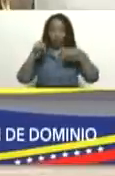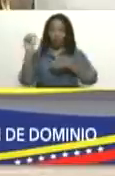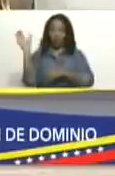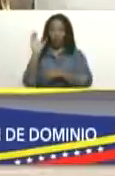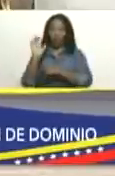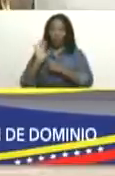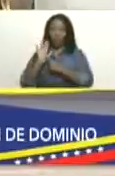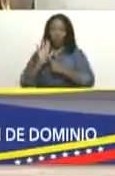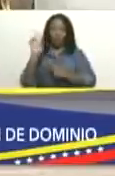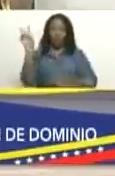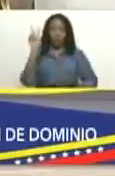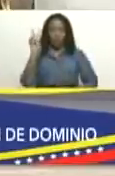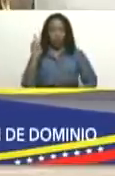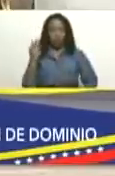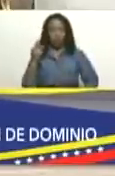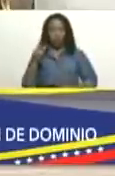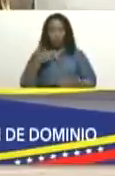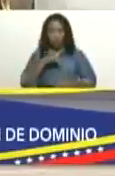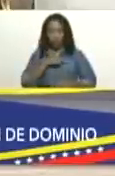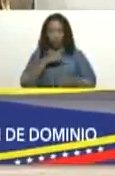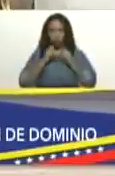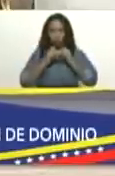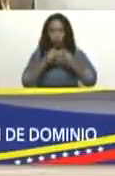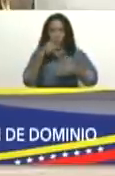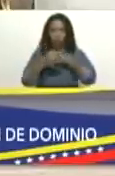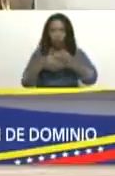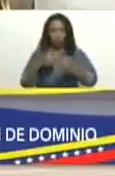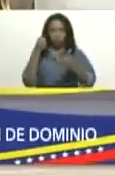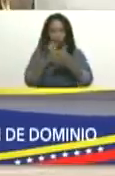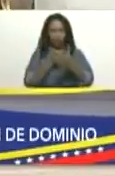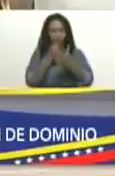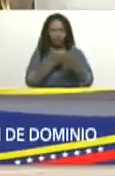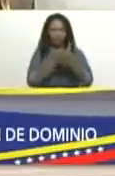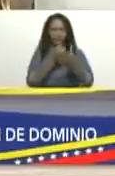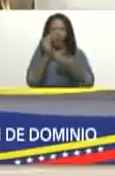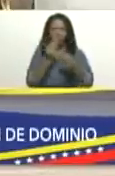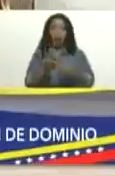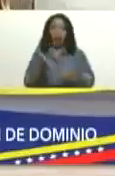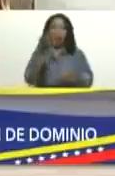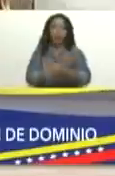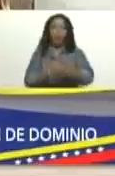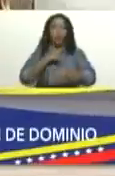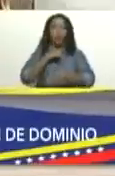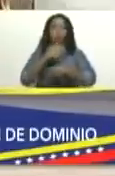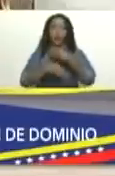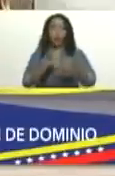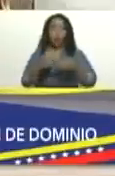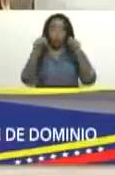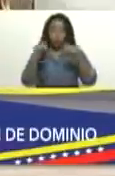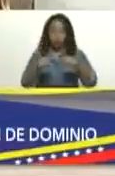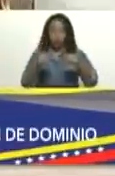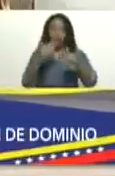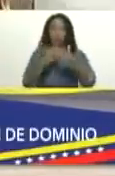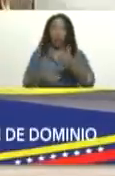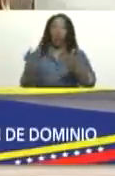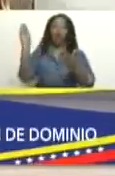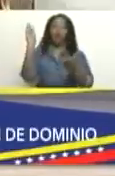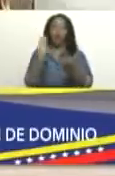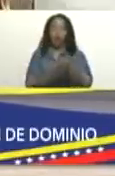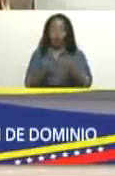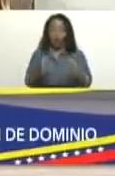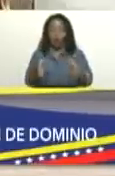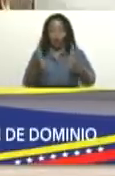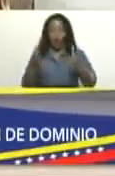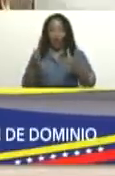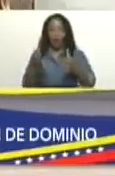en Venezuela, y vamos a continuar dando nuestra batalla, y como antes lo hicimos, esta vez vamos a volver a ganar,